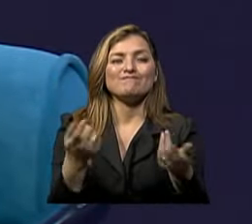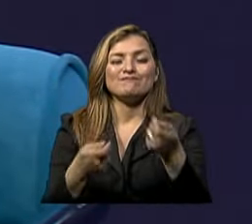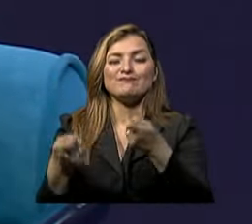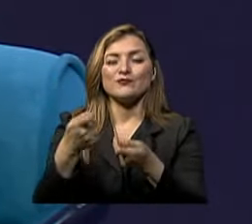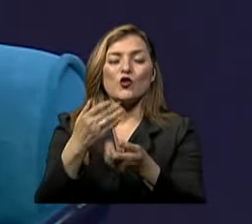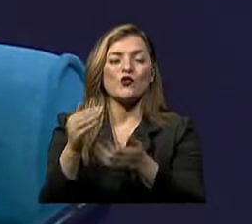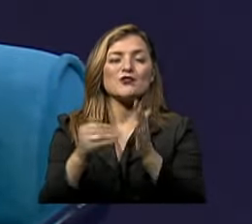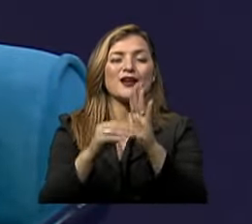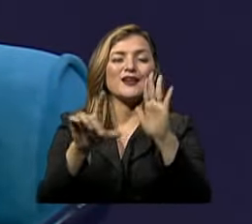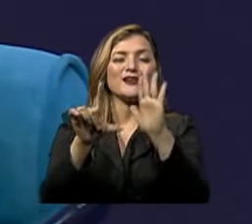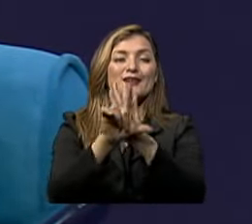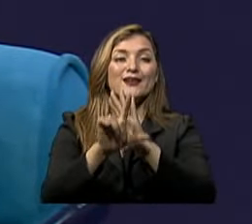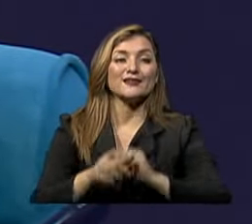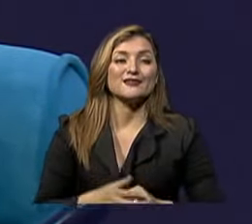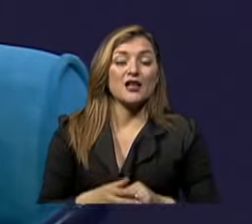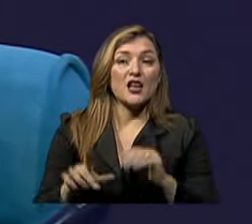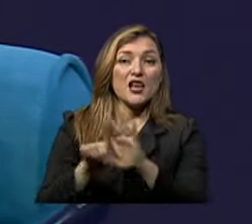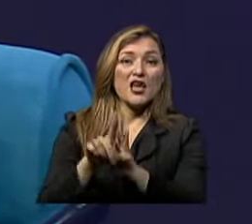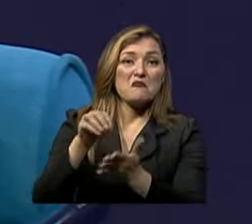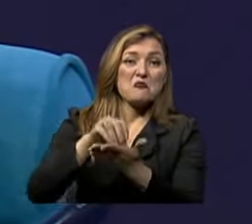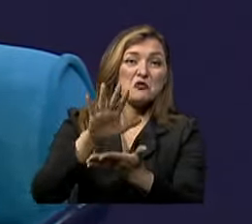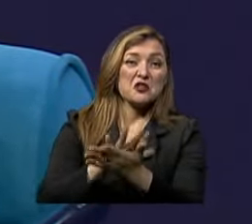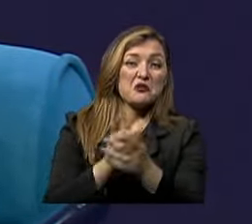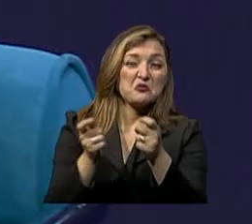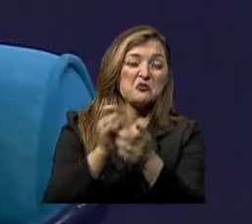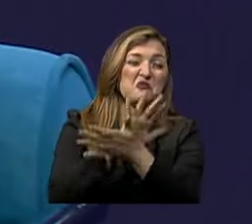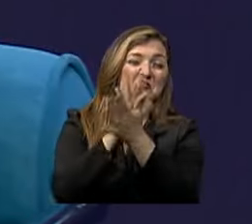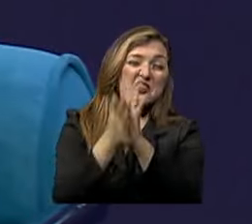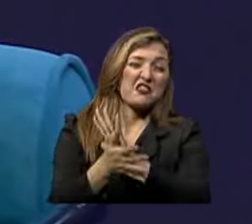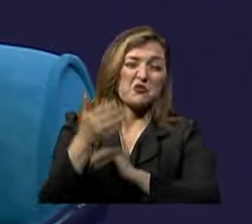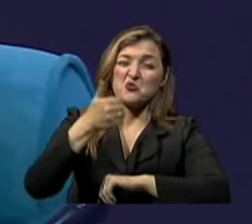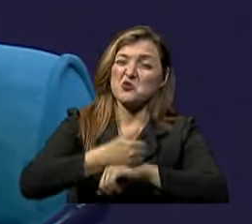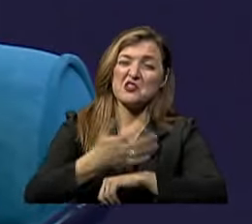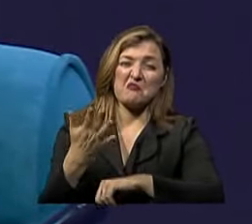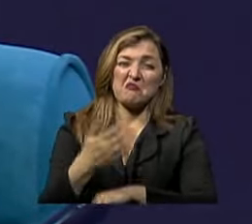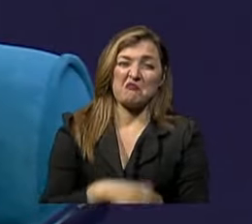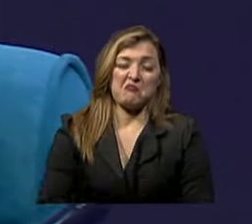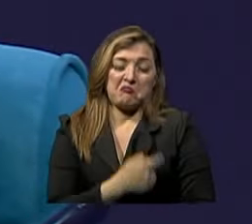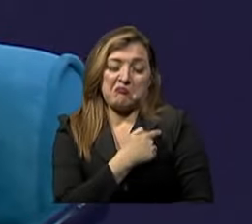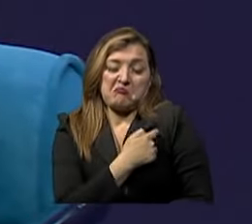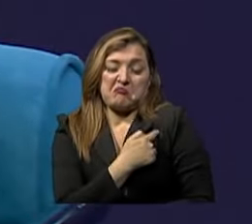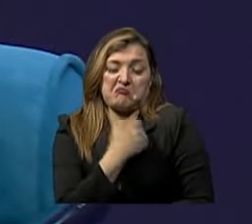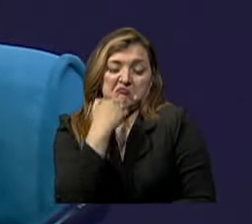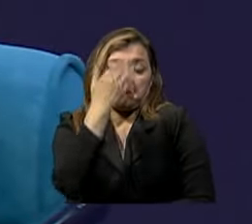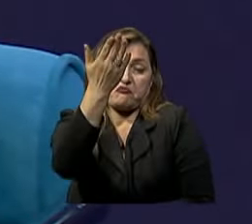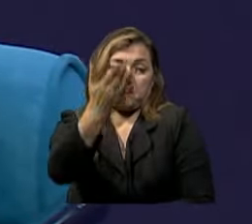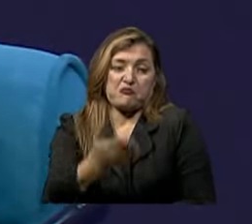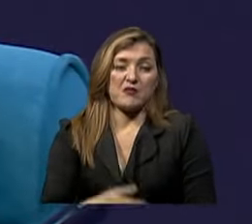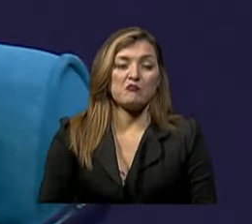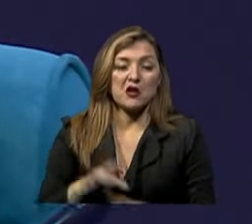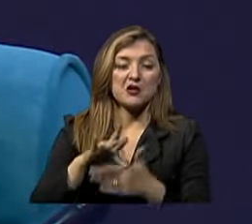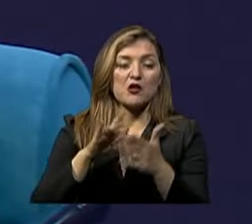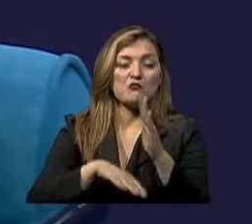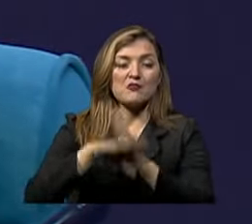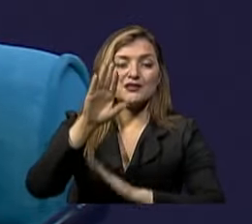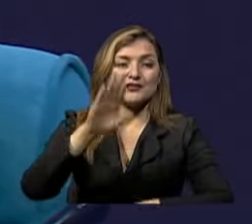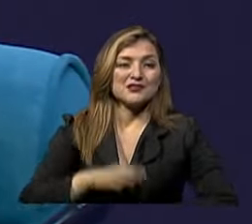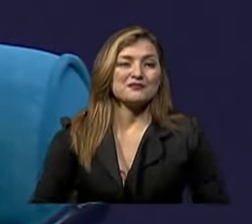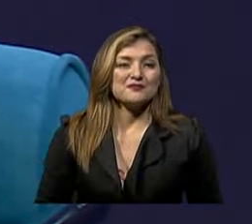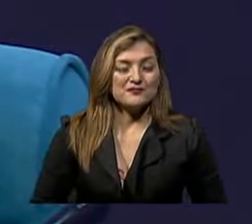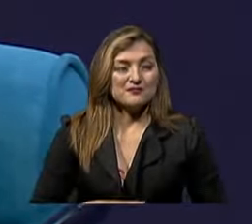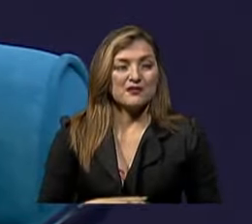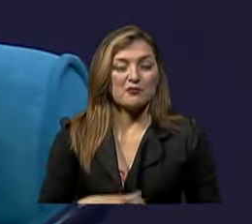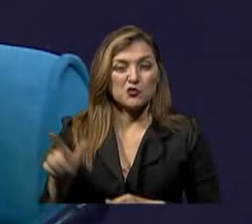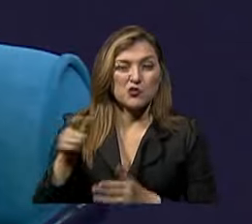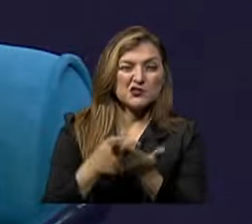Ilícito Que nadie Regula Que nadie Controla Y que por lo tanto Expone a mayor riesgo Porque no hay Quien